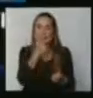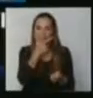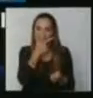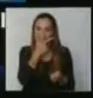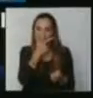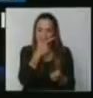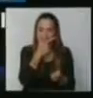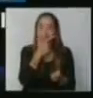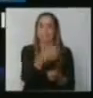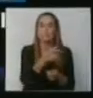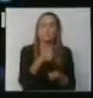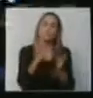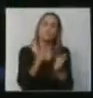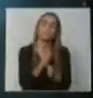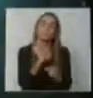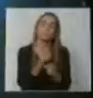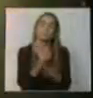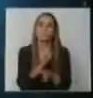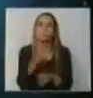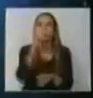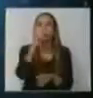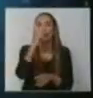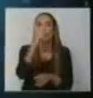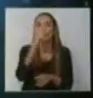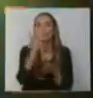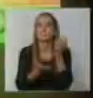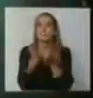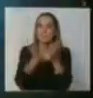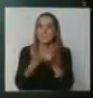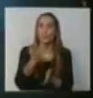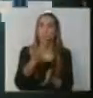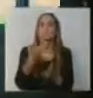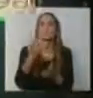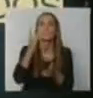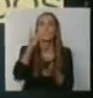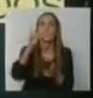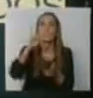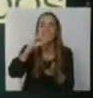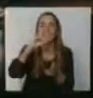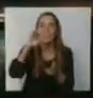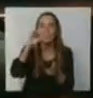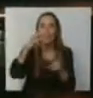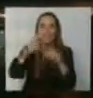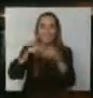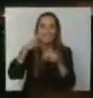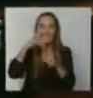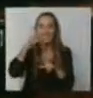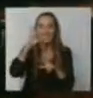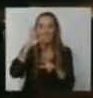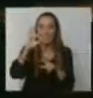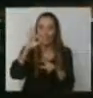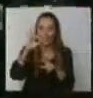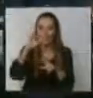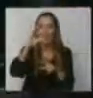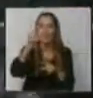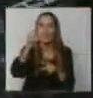casi 2 kilogramos de dióxido de carbono. Y esto, lógicamente, contamina al medio ambiente.